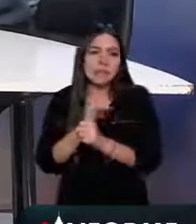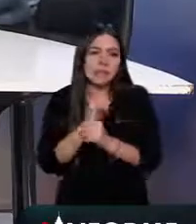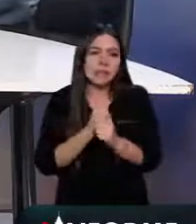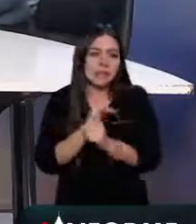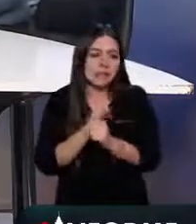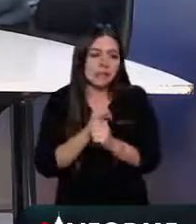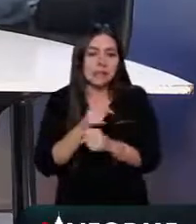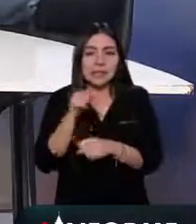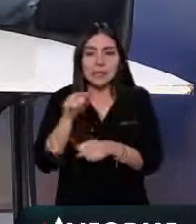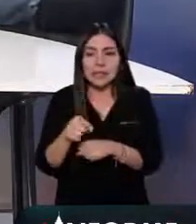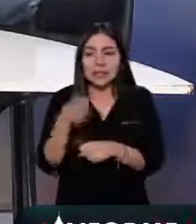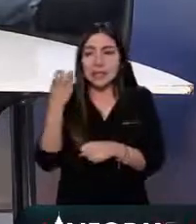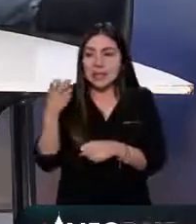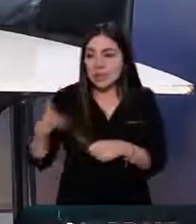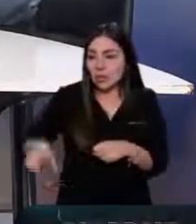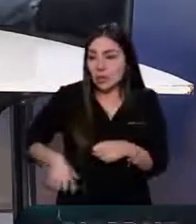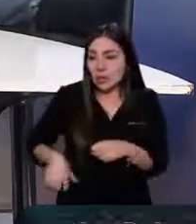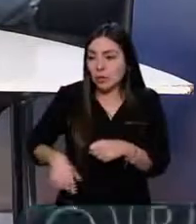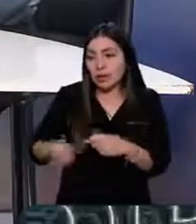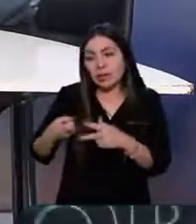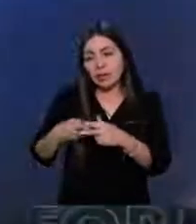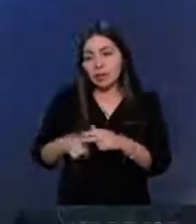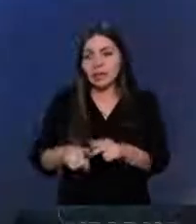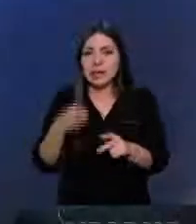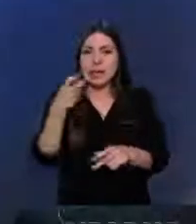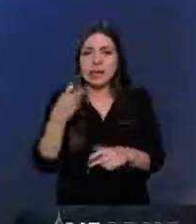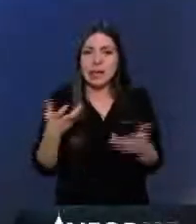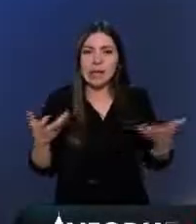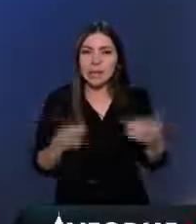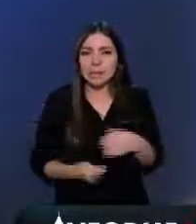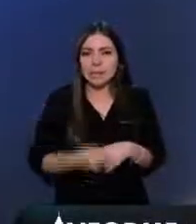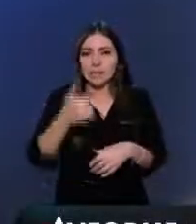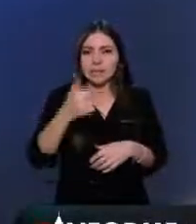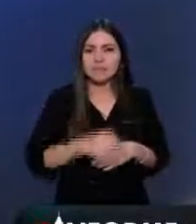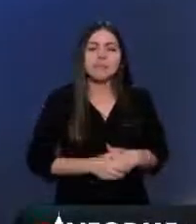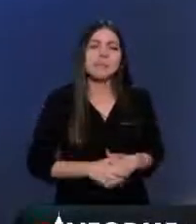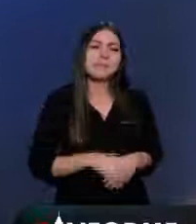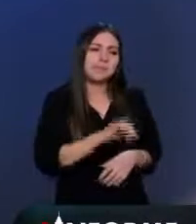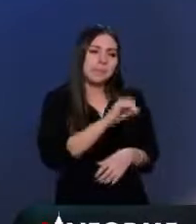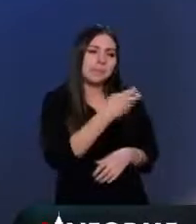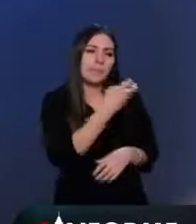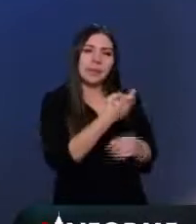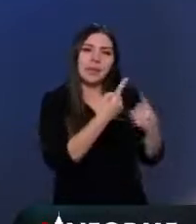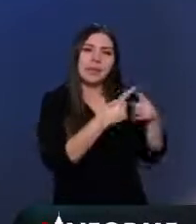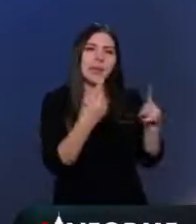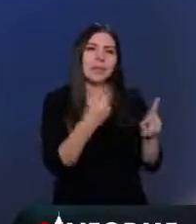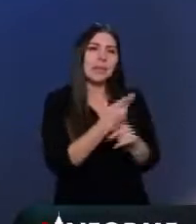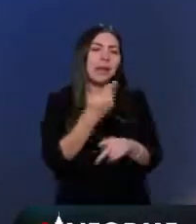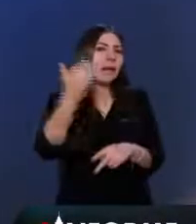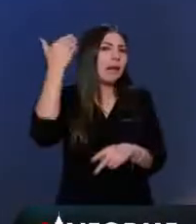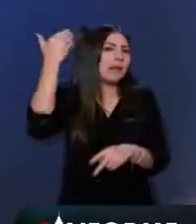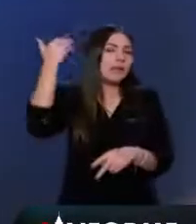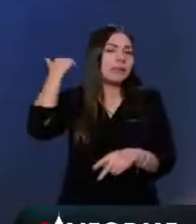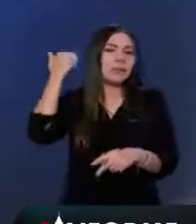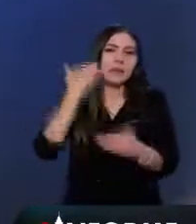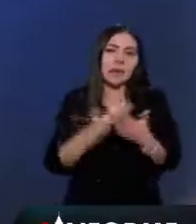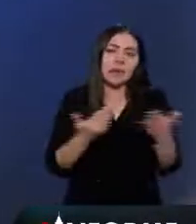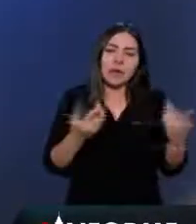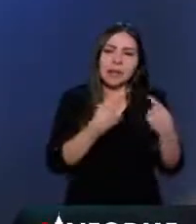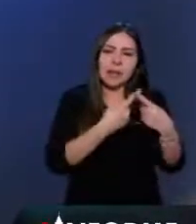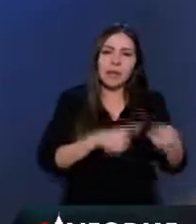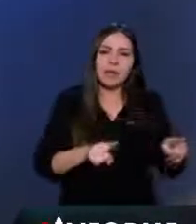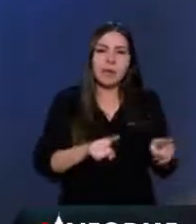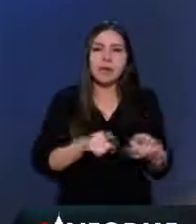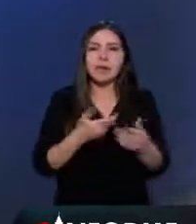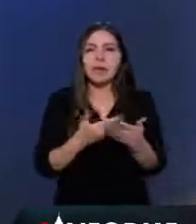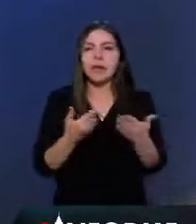se hace a partir de esta administración. Bueno, eso es algo cualitativamente distinto de lo que ocurrió en el pasado, y una capacidad investigativa formalizada por el